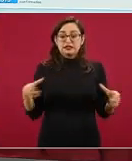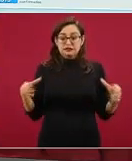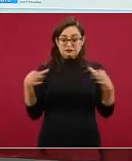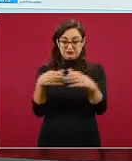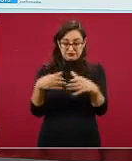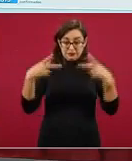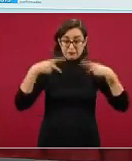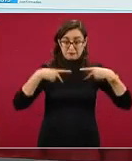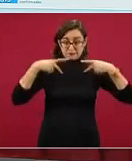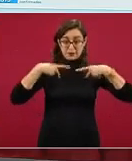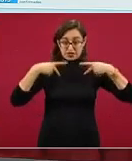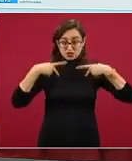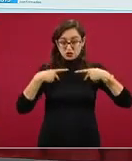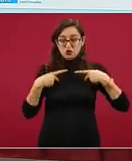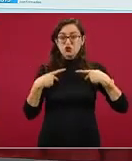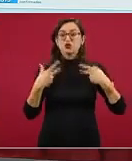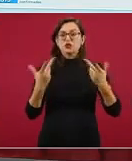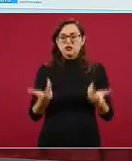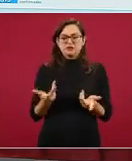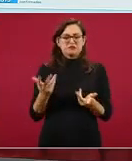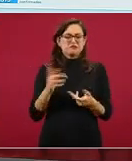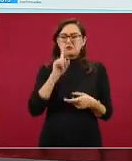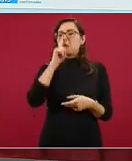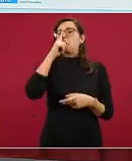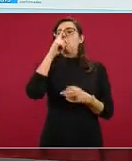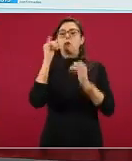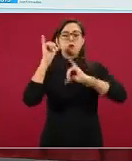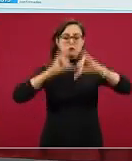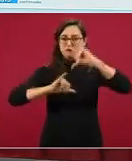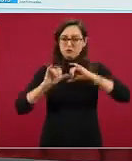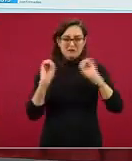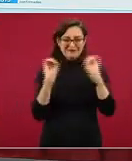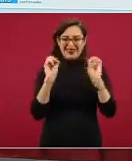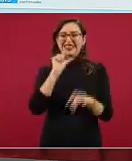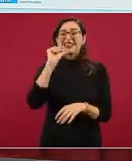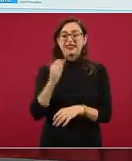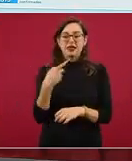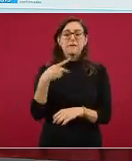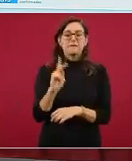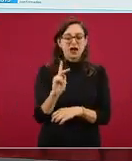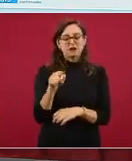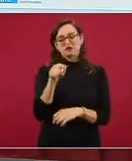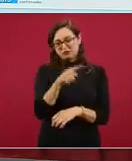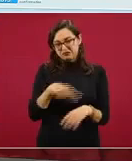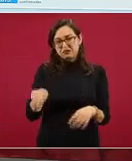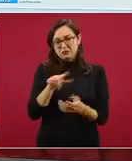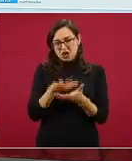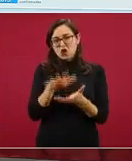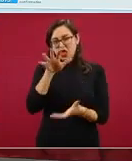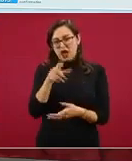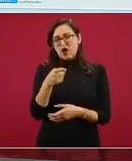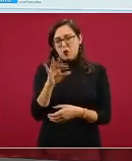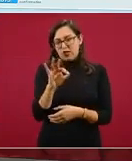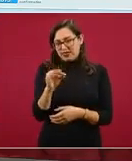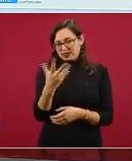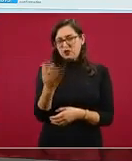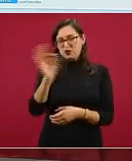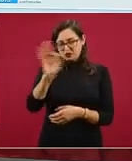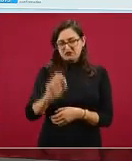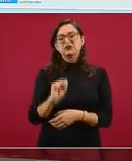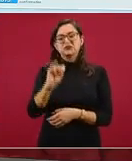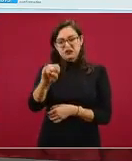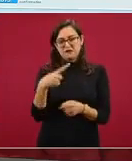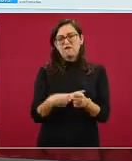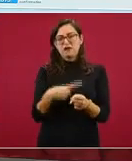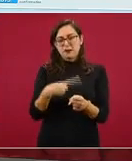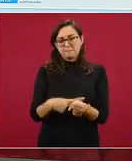las personas que cayeron en este supuesto en el que no se les tomó una muestra. Hay